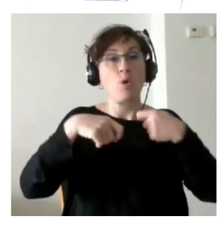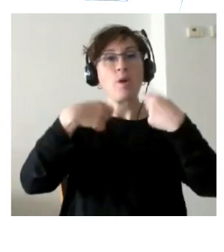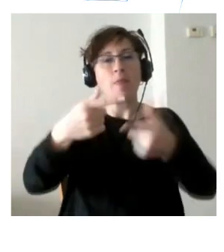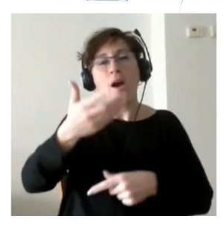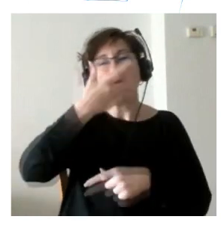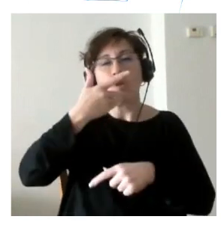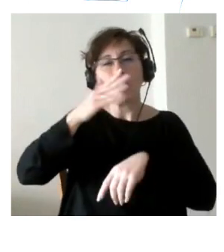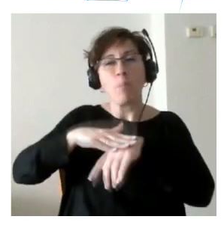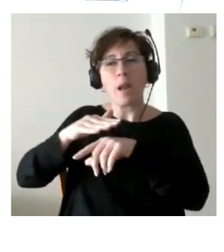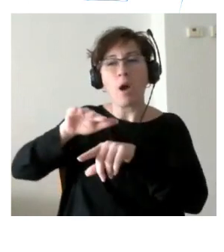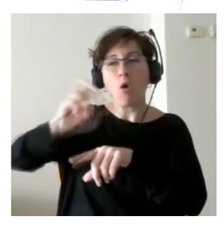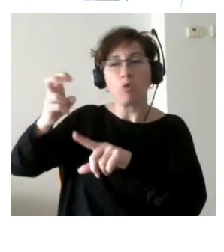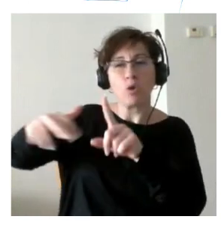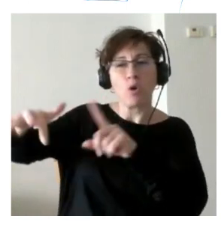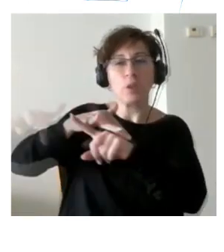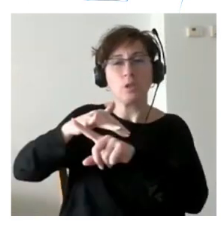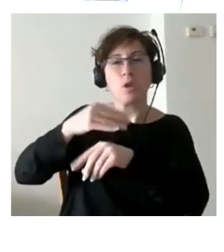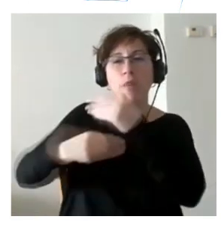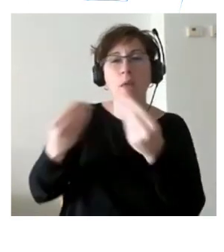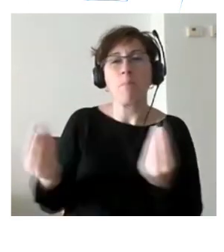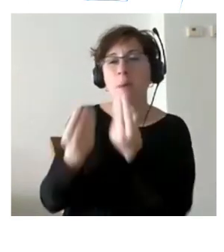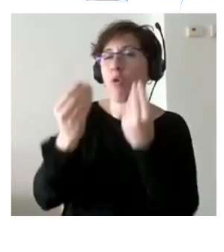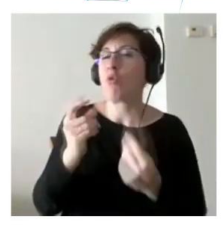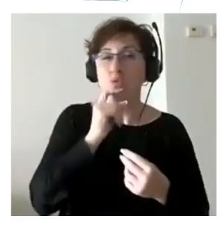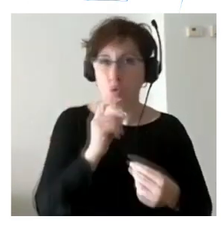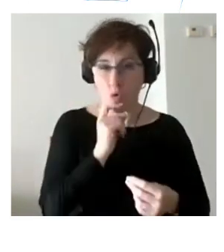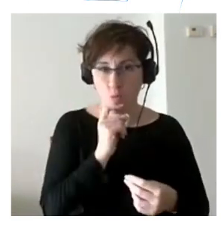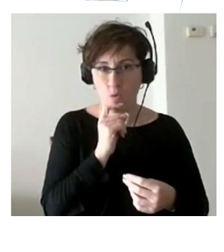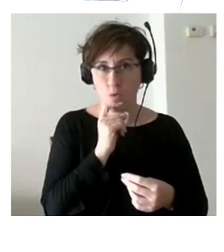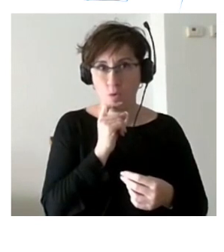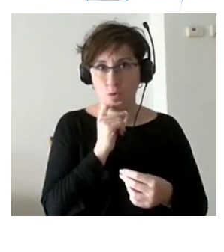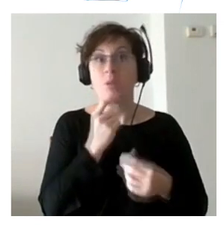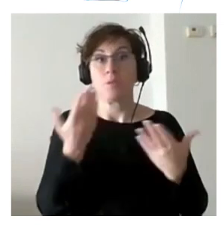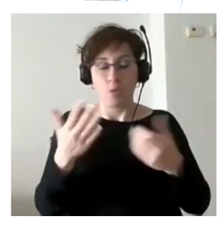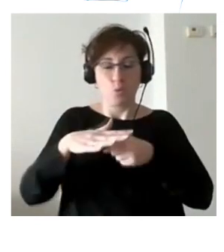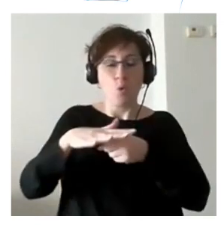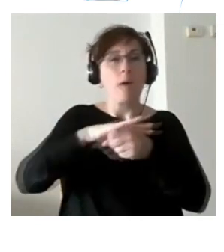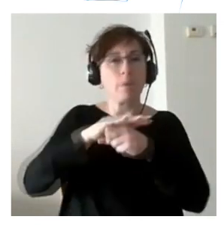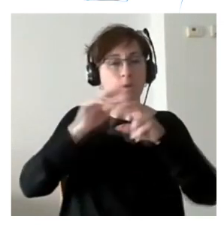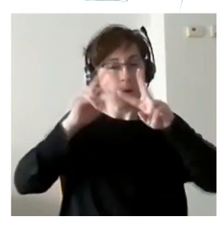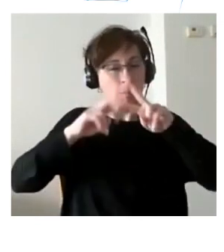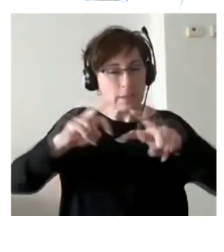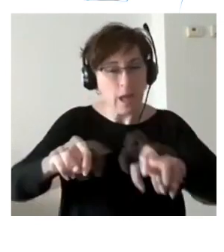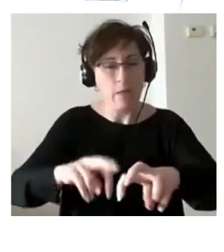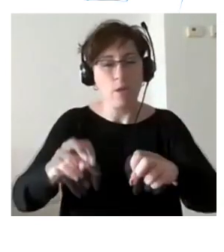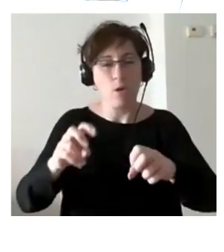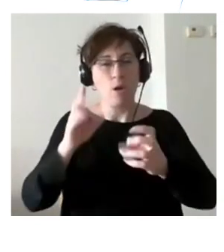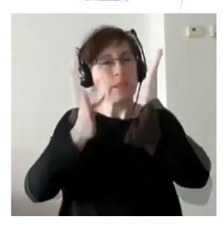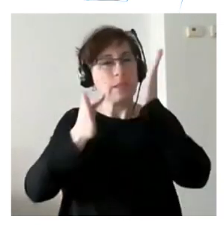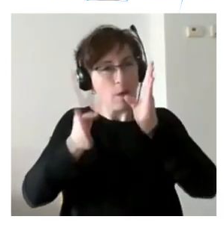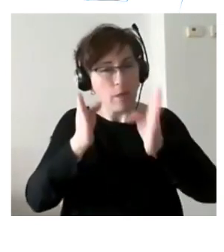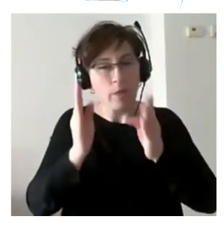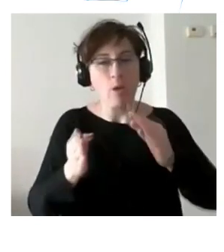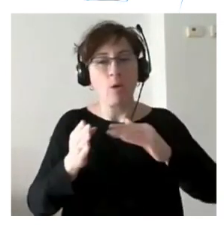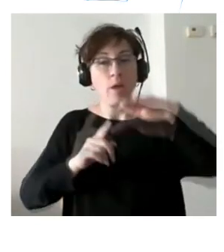otros contextos entonces por todo eso como un ámbito de investigación como un ámbito de intervención y como un ámbito de